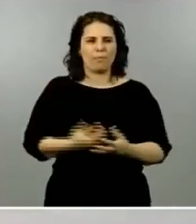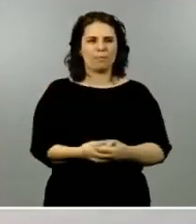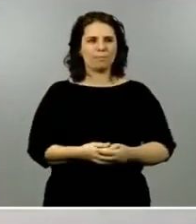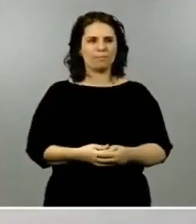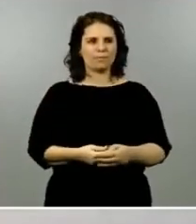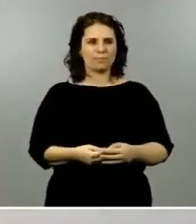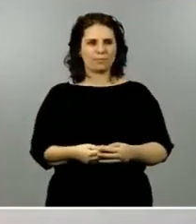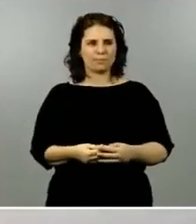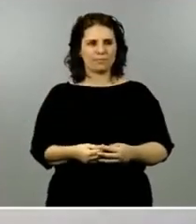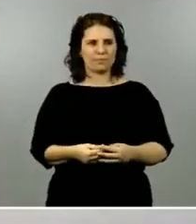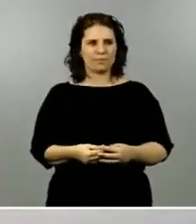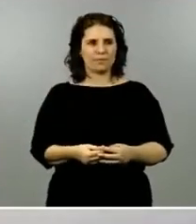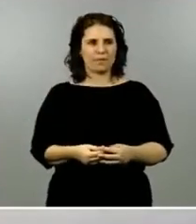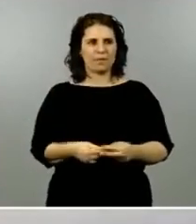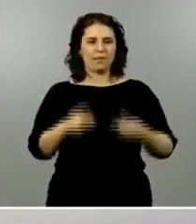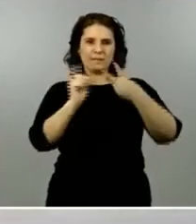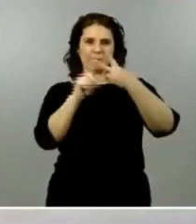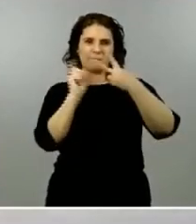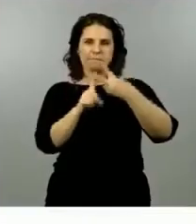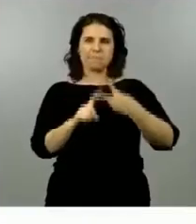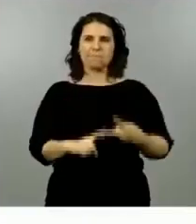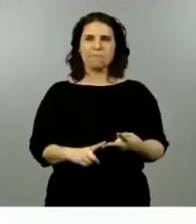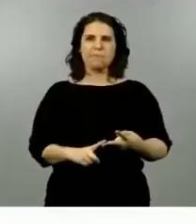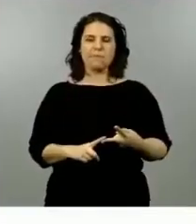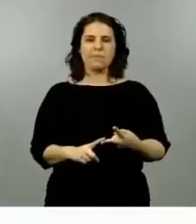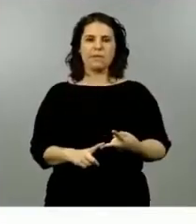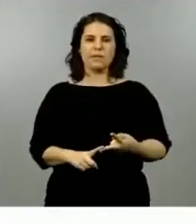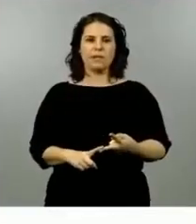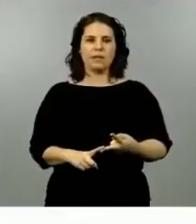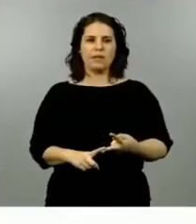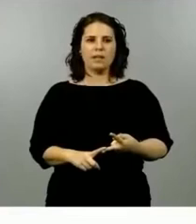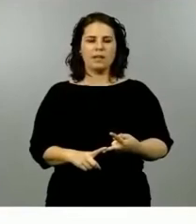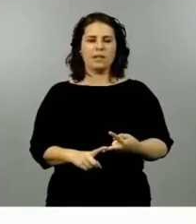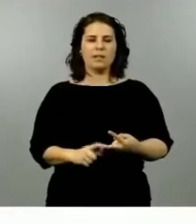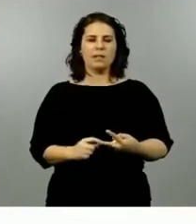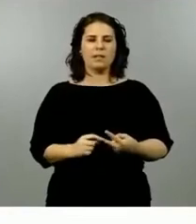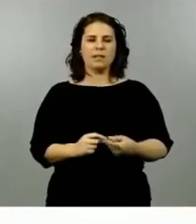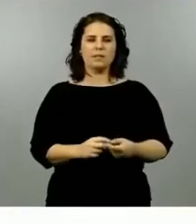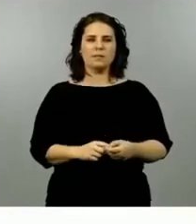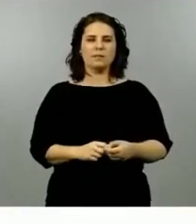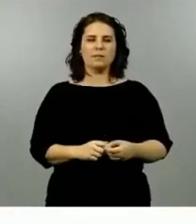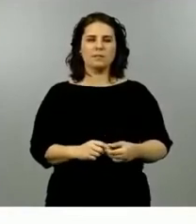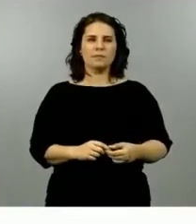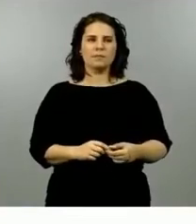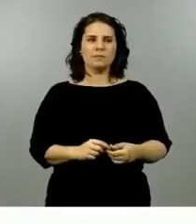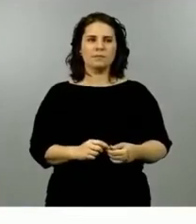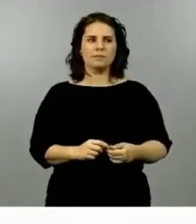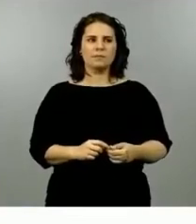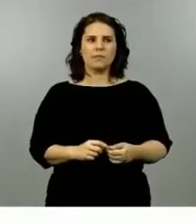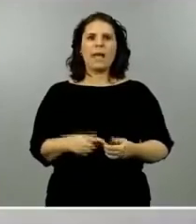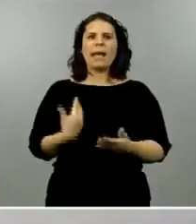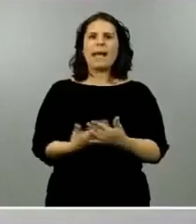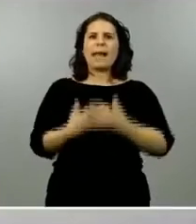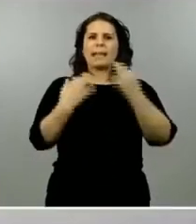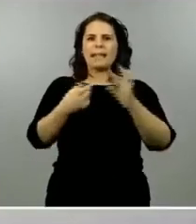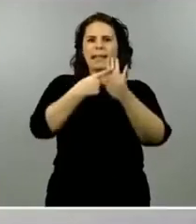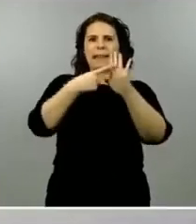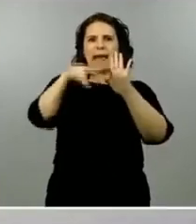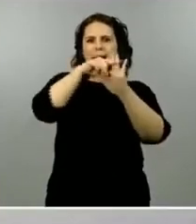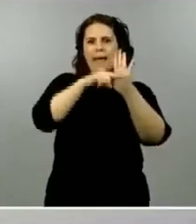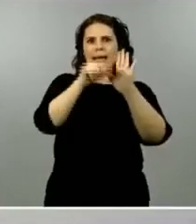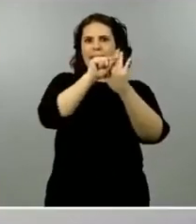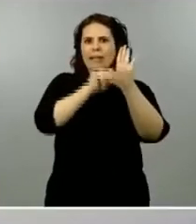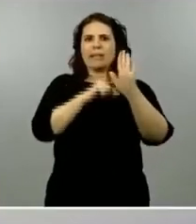pretende garantizar que se cumplan las medidas para la desescalada sobre todo en grandes ciudades como Madrid o Barcelona